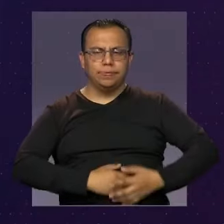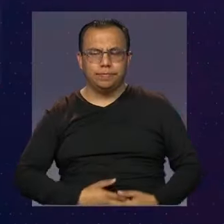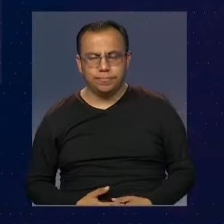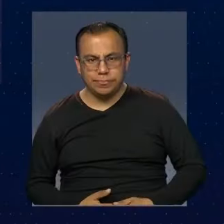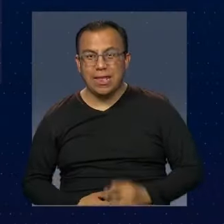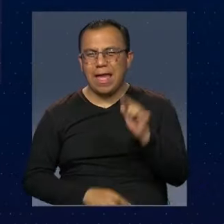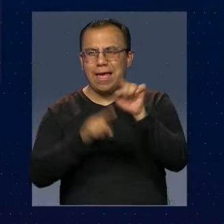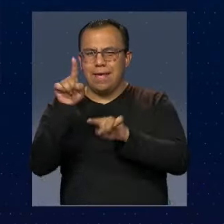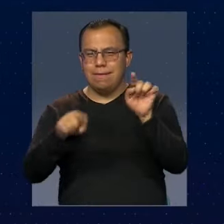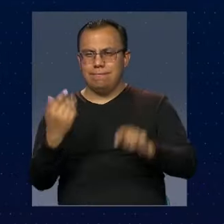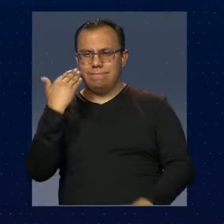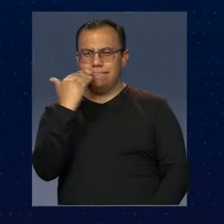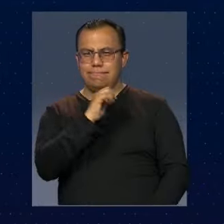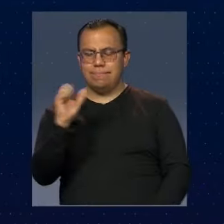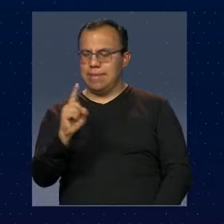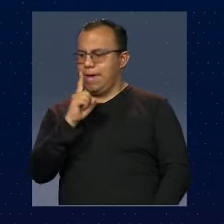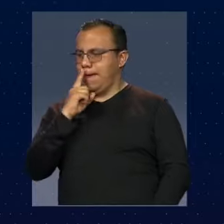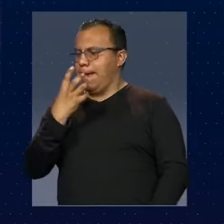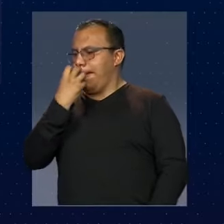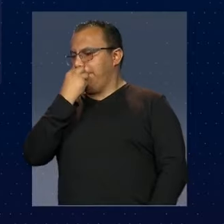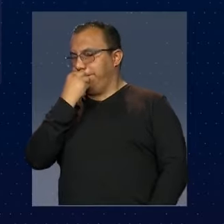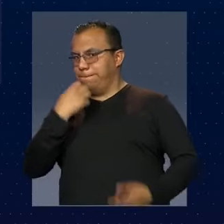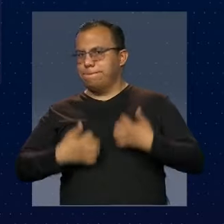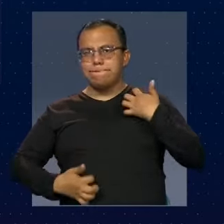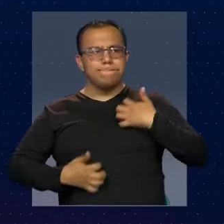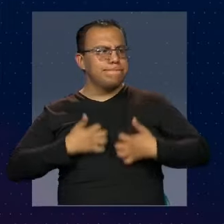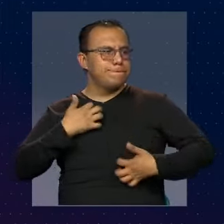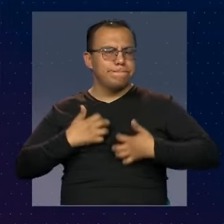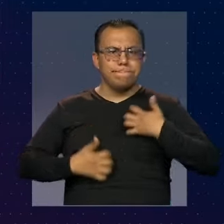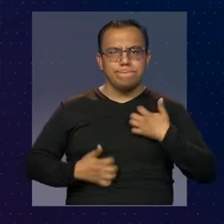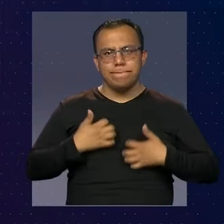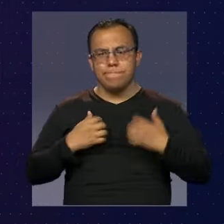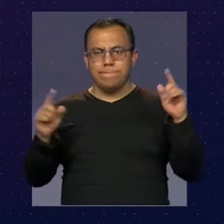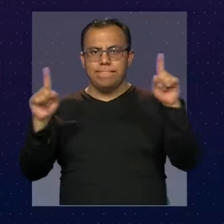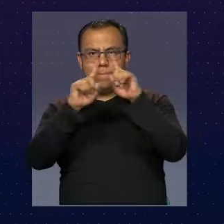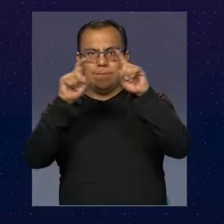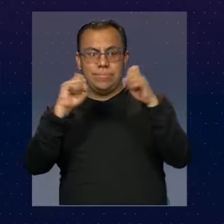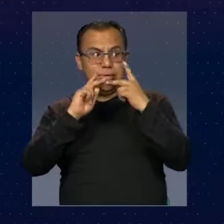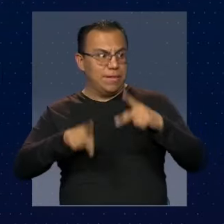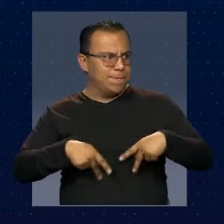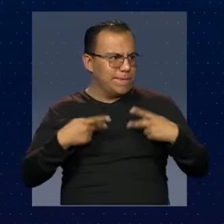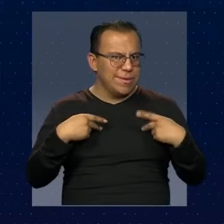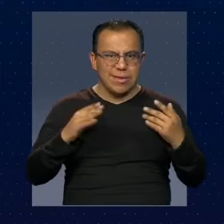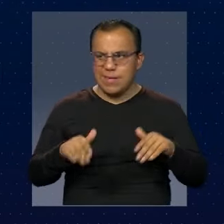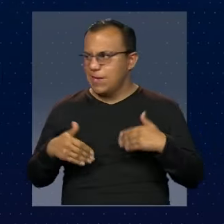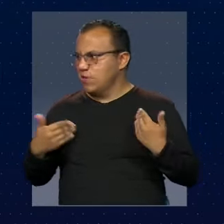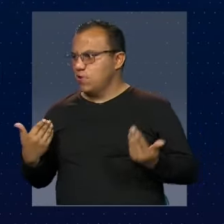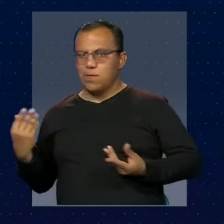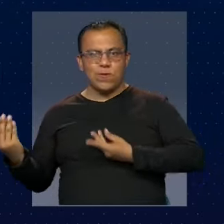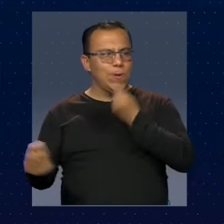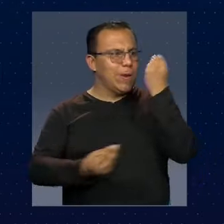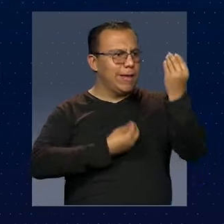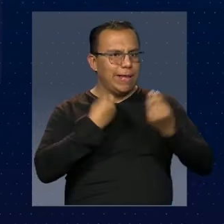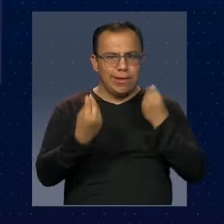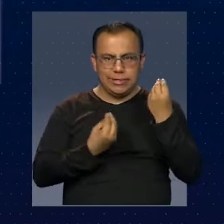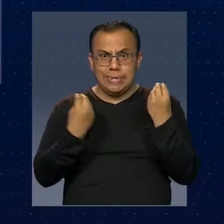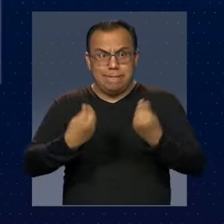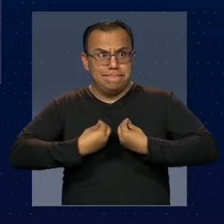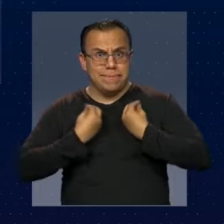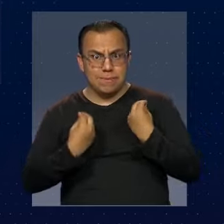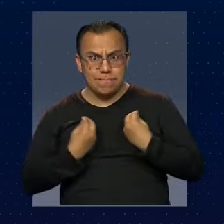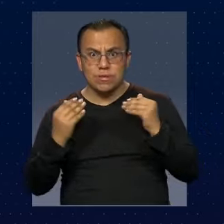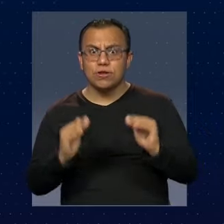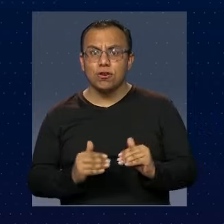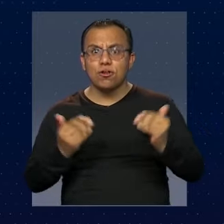denunciar precisamente porque tienen miedo de qué va a ser de su vida, cómo van a subsistir,